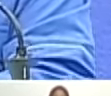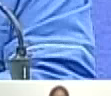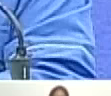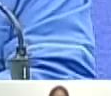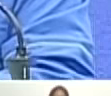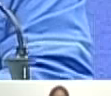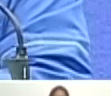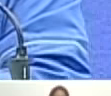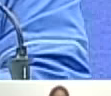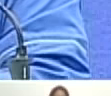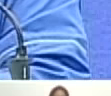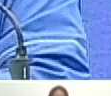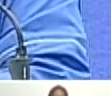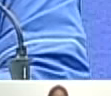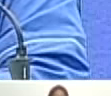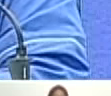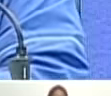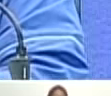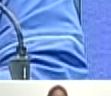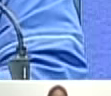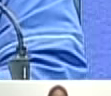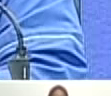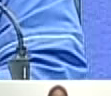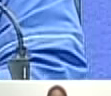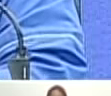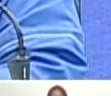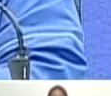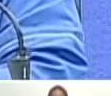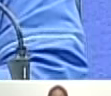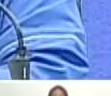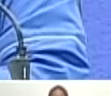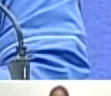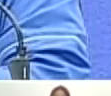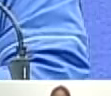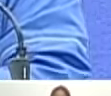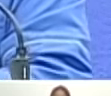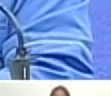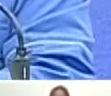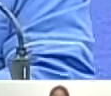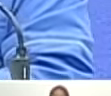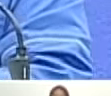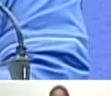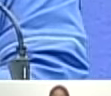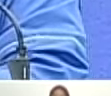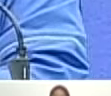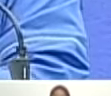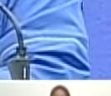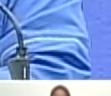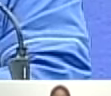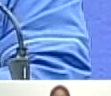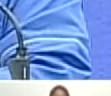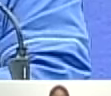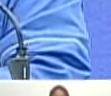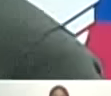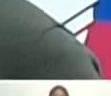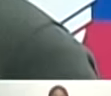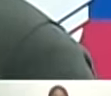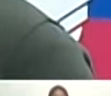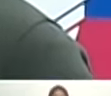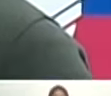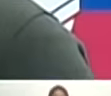territorial Mervyn Maldonado ¿qué le responde a Irene? Mervyn ¿qué podemos hacer?